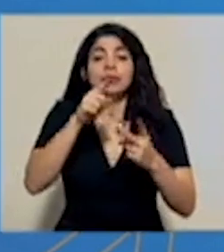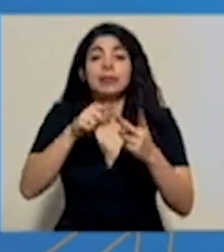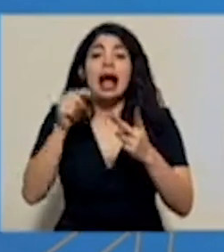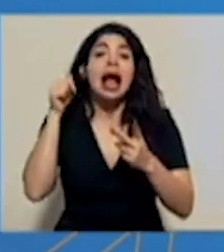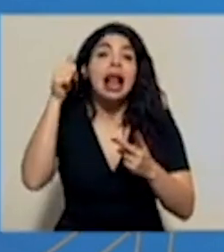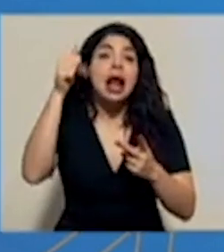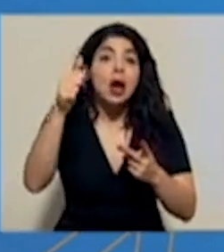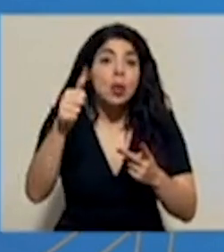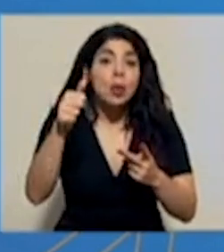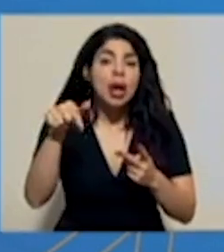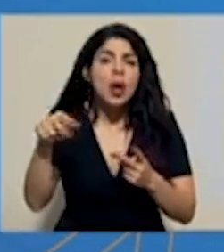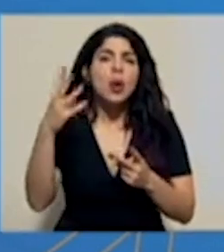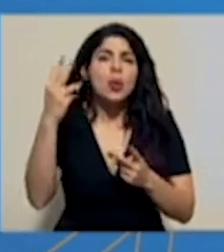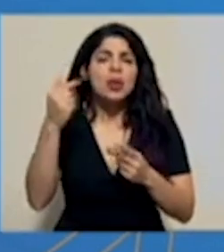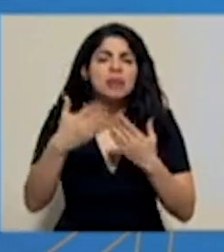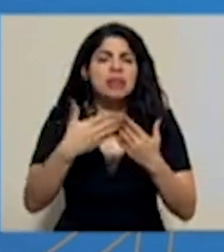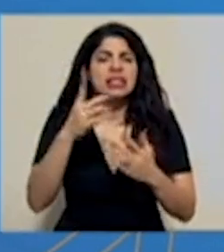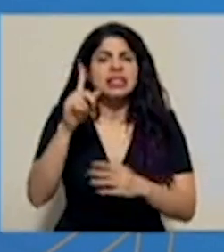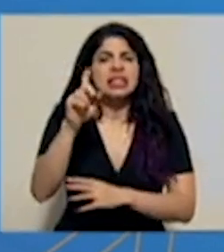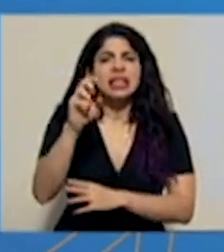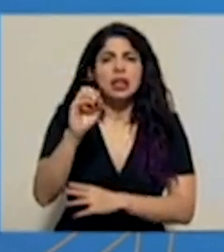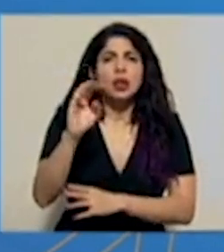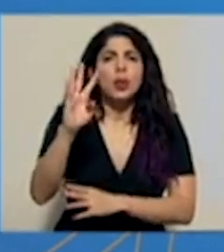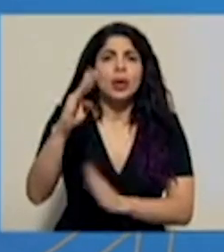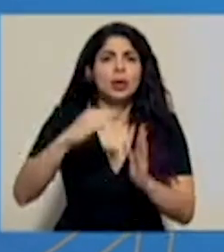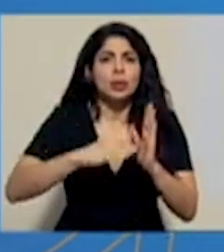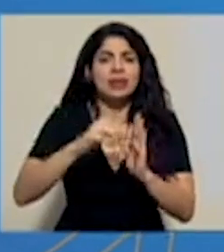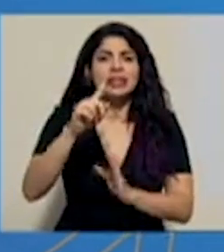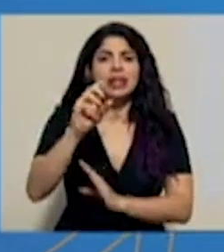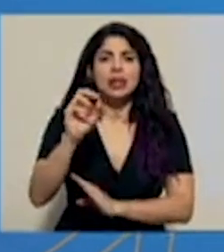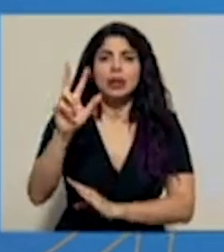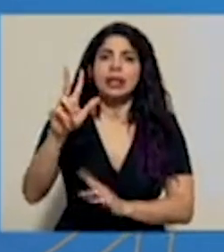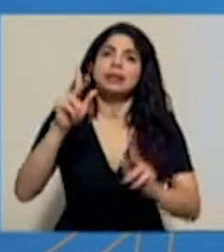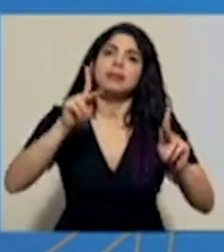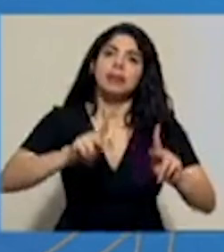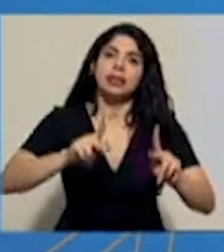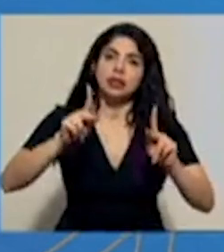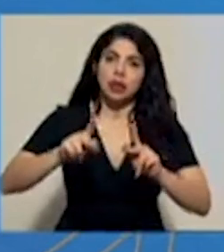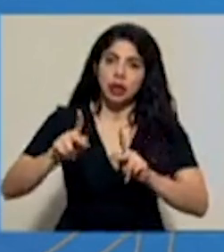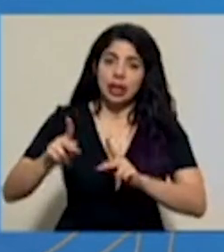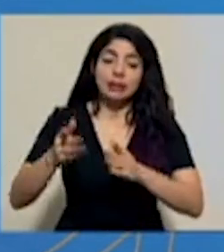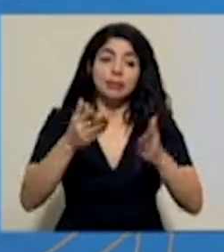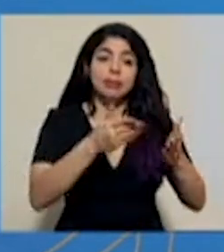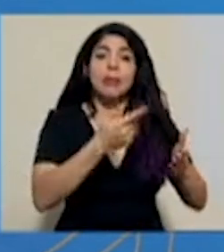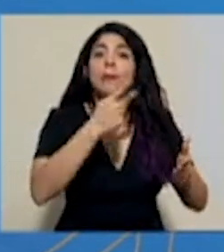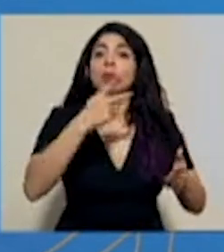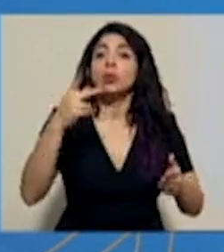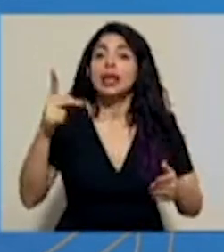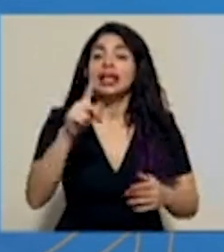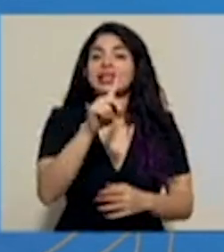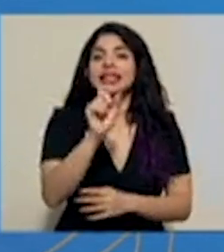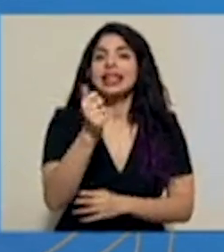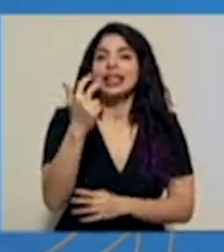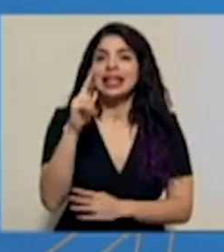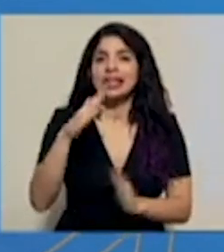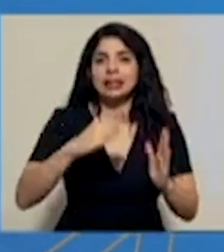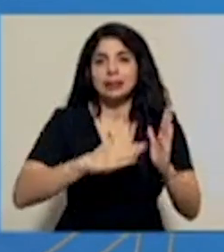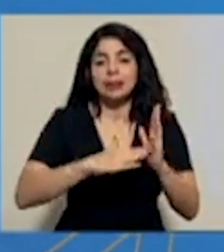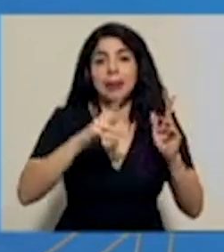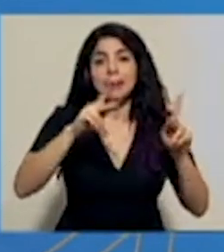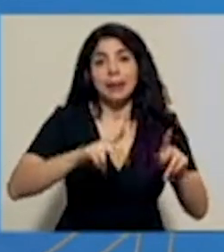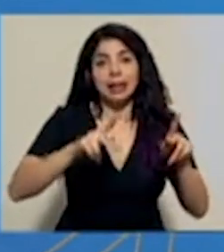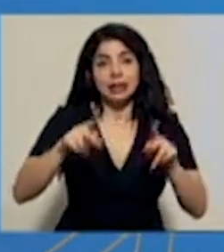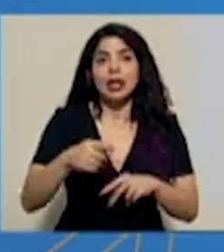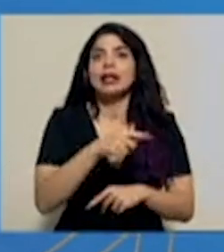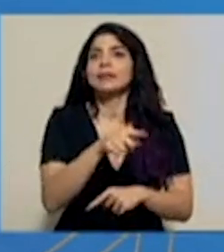Alajuela estamos hablando de cerca de 104 mil 103 personas y en Punta Arenas 113 mil personas